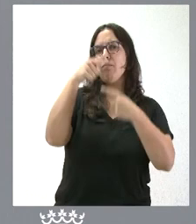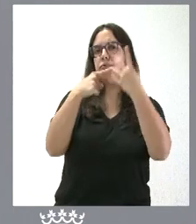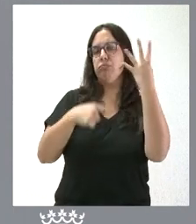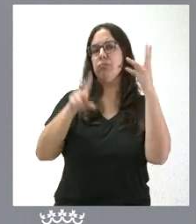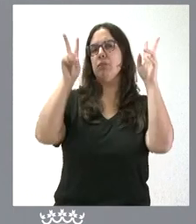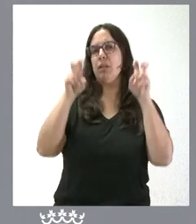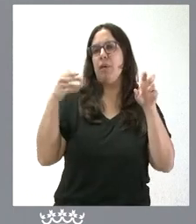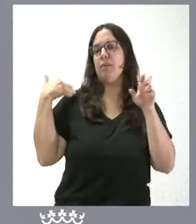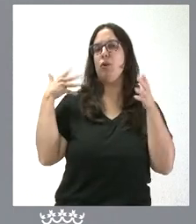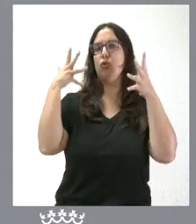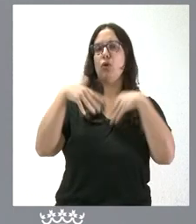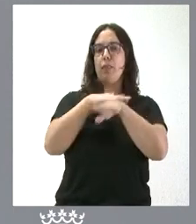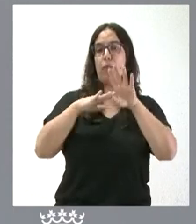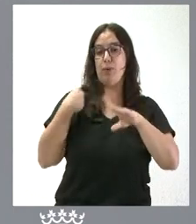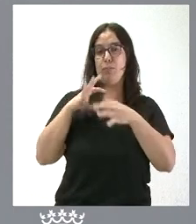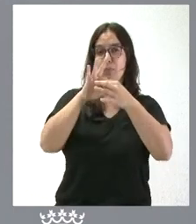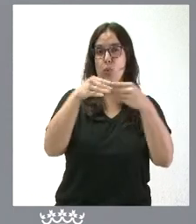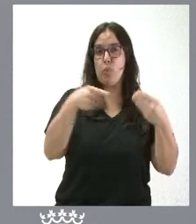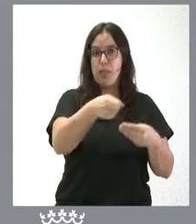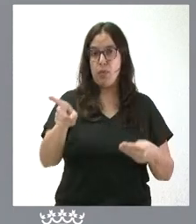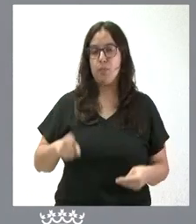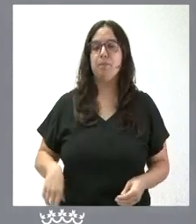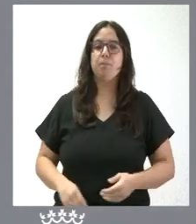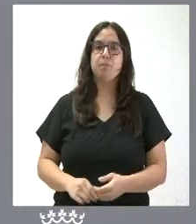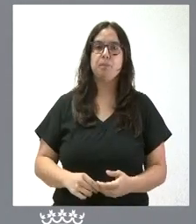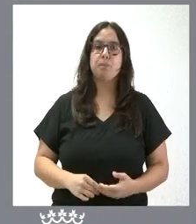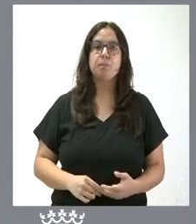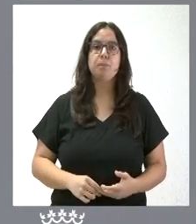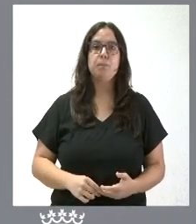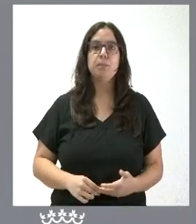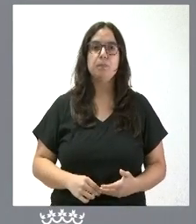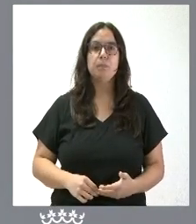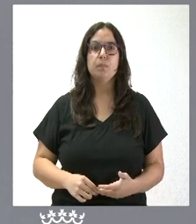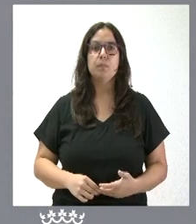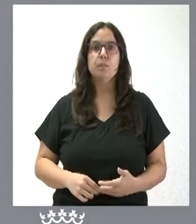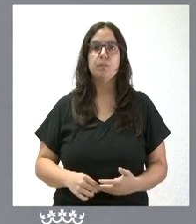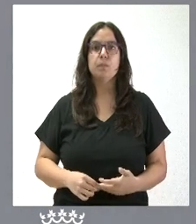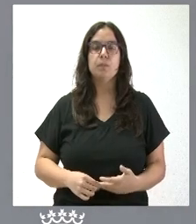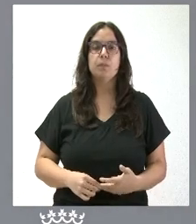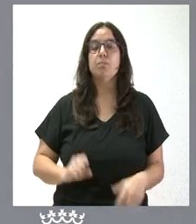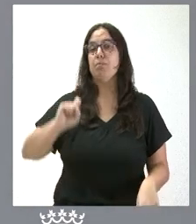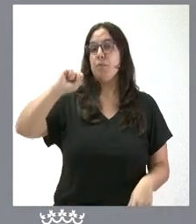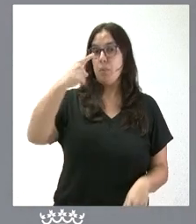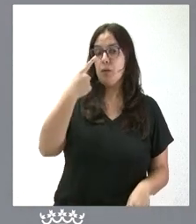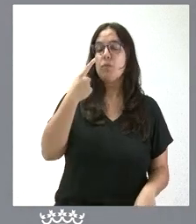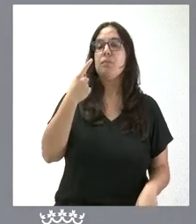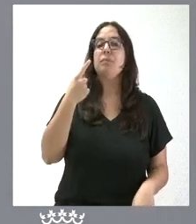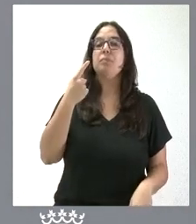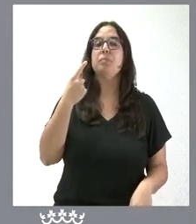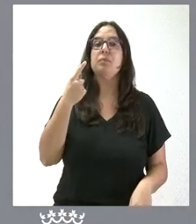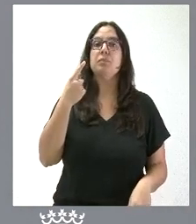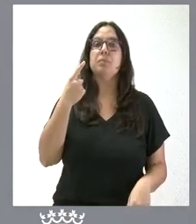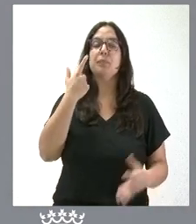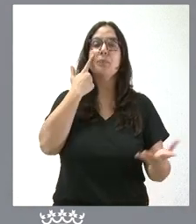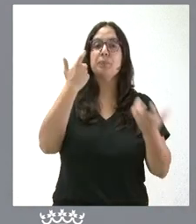de Gobierno, que lo tienen ustedes en la documentación. En primer lugar, significar